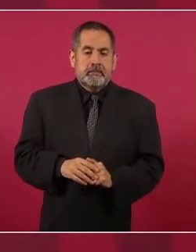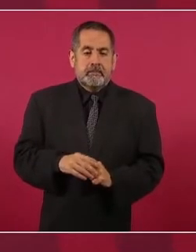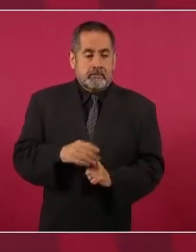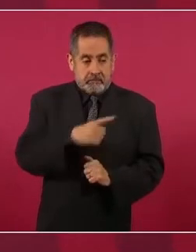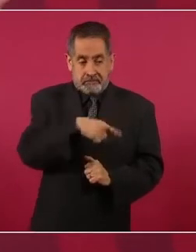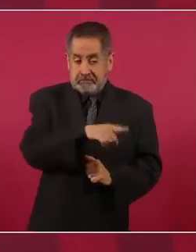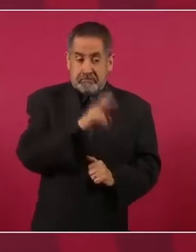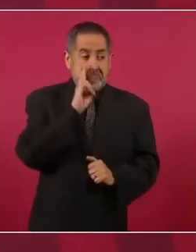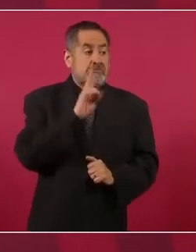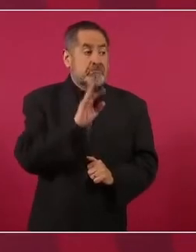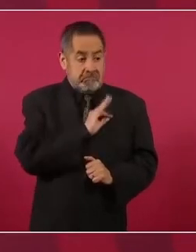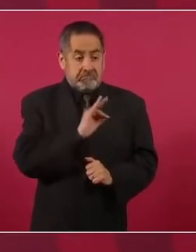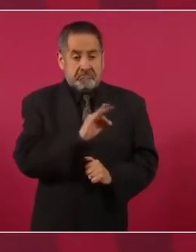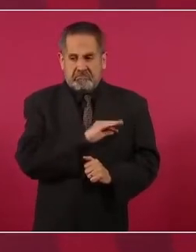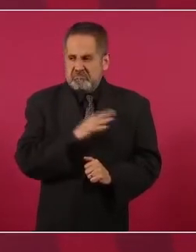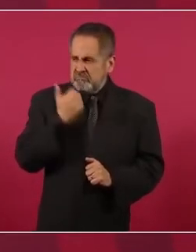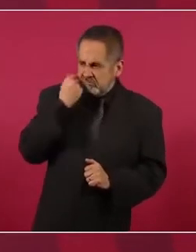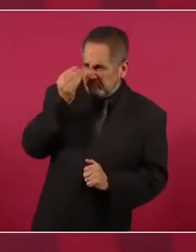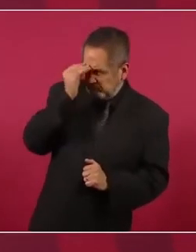capaces de hacerlo.